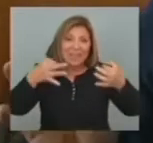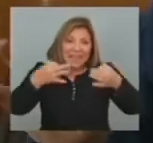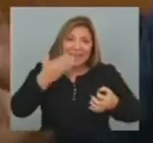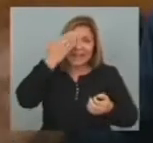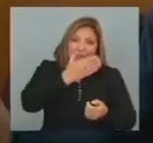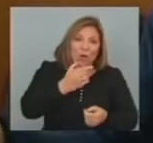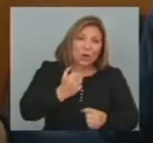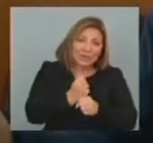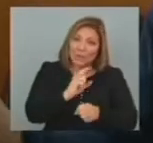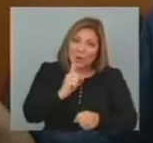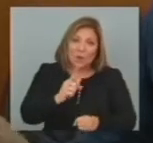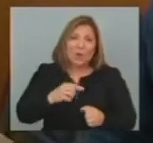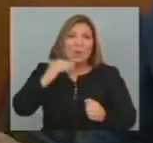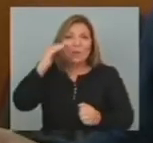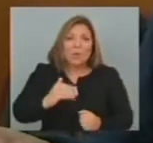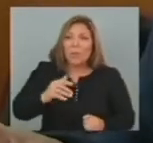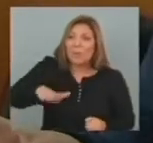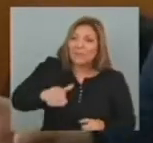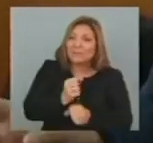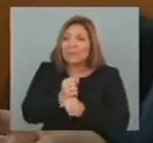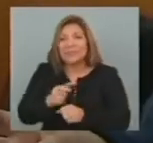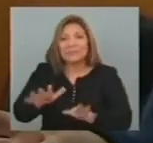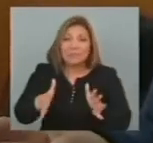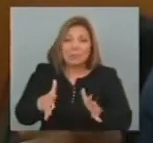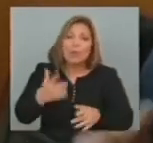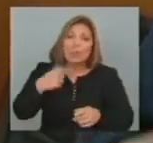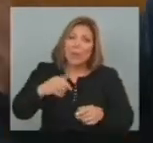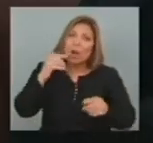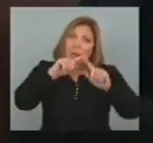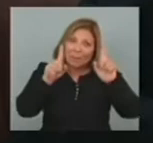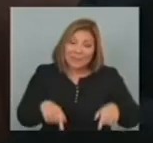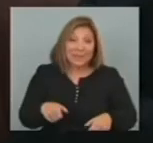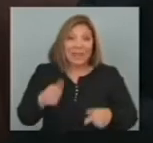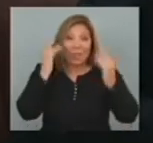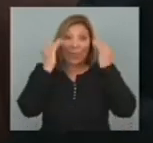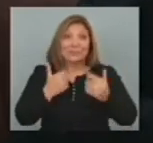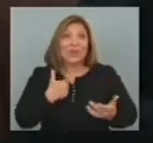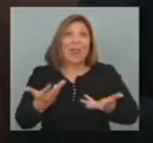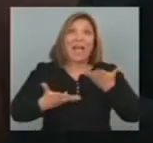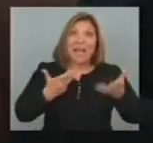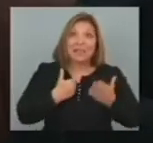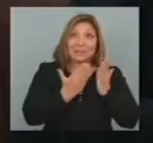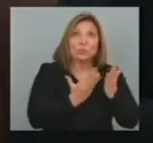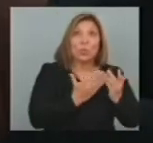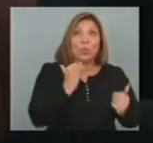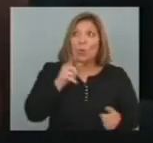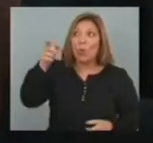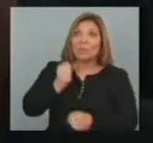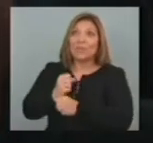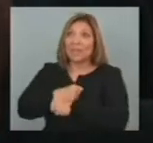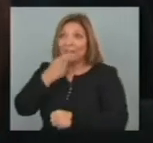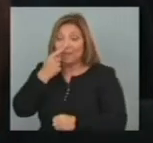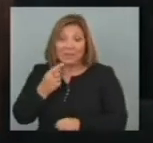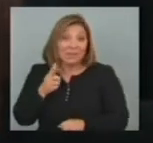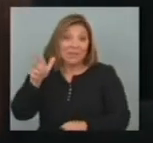salarios En los trabajos De menor calificación No va a haber Un estímulo Para la continuidad Educativa Uno de los aspectos Que ha sido clave Y que uno no encuentra